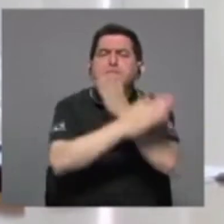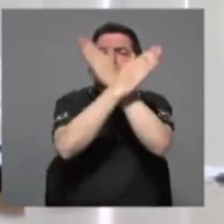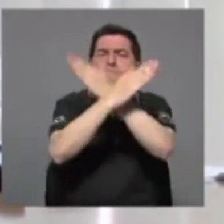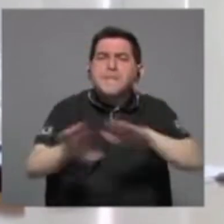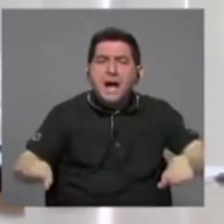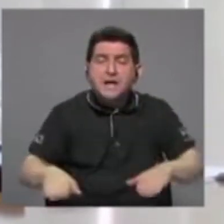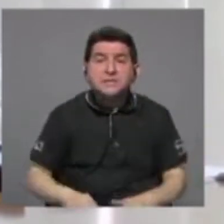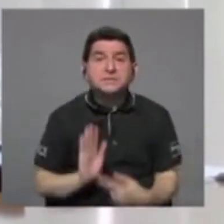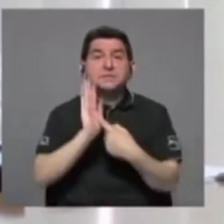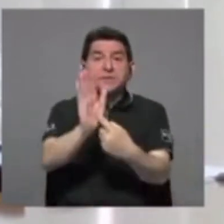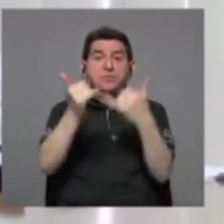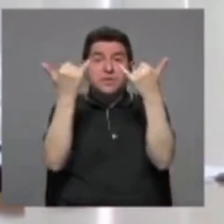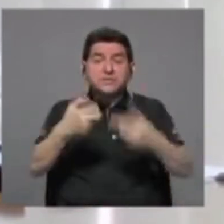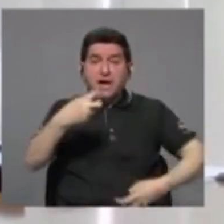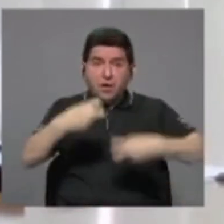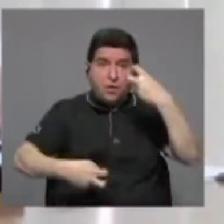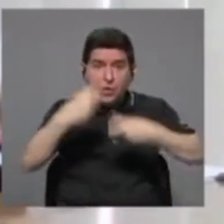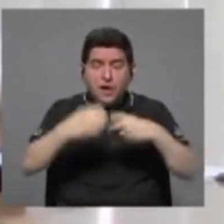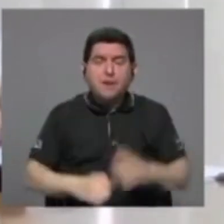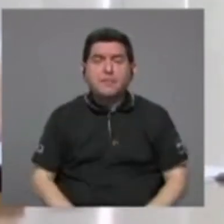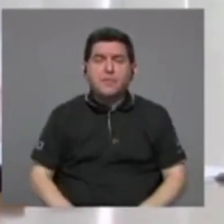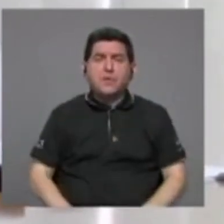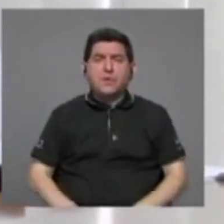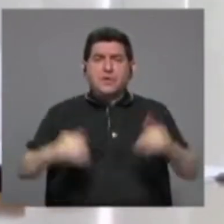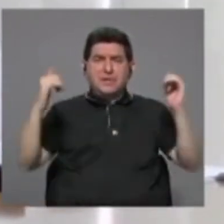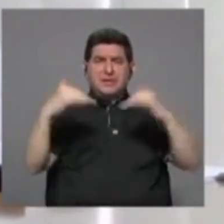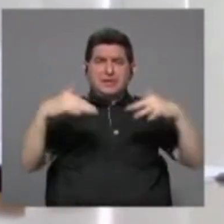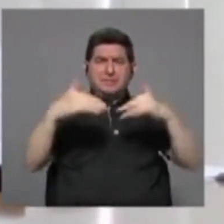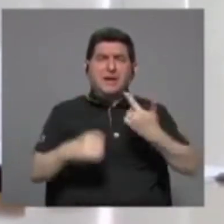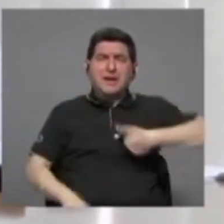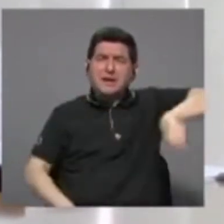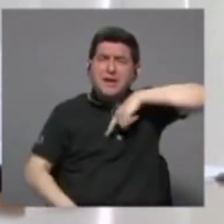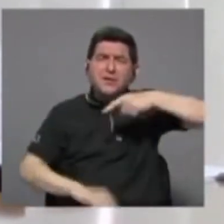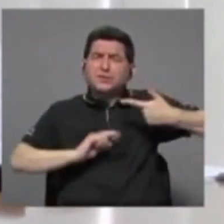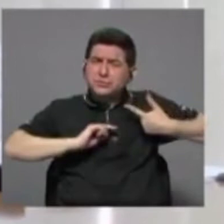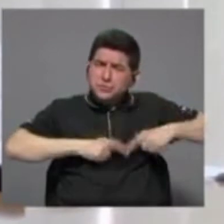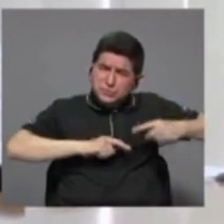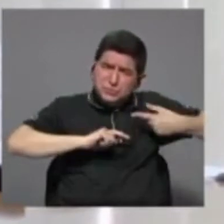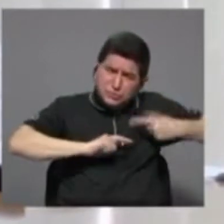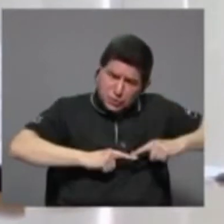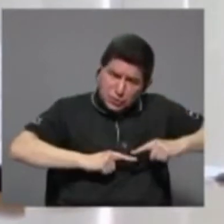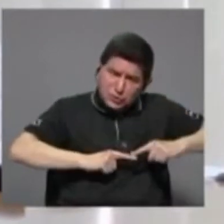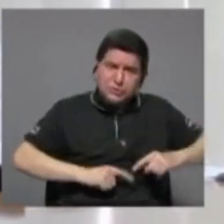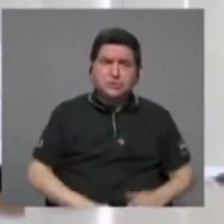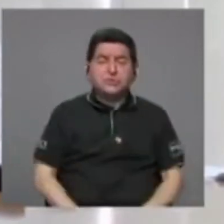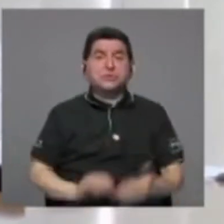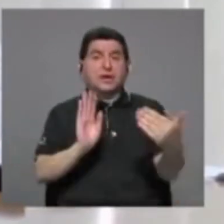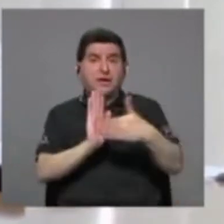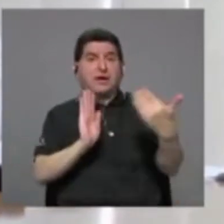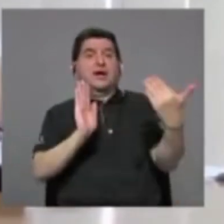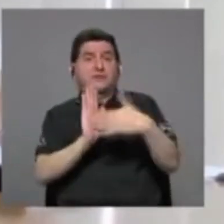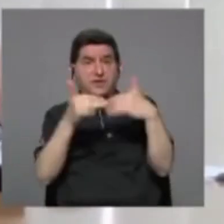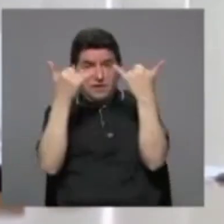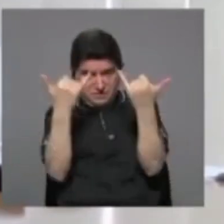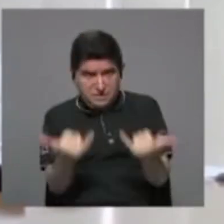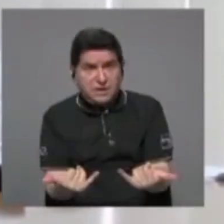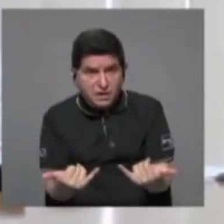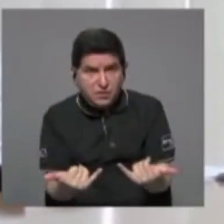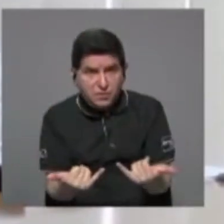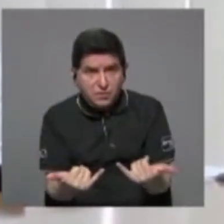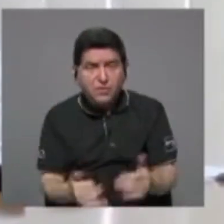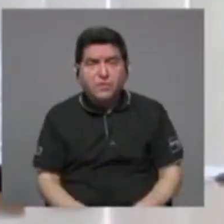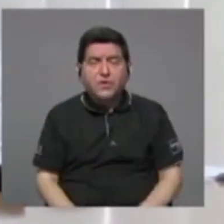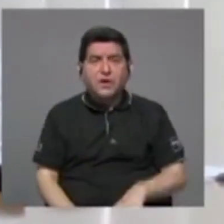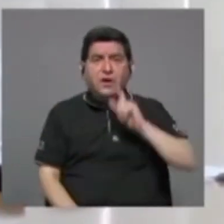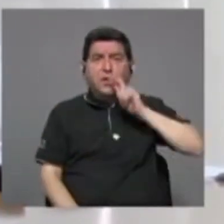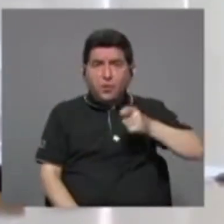evidenciado a raíz del conflicto bélico que tanto nos duele a todos y que afecta a